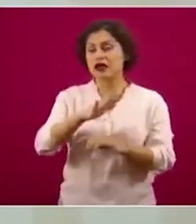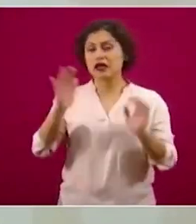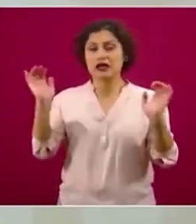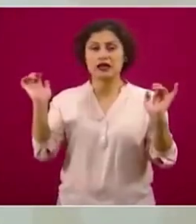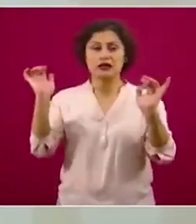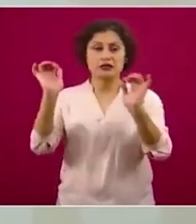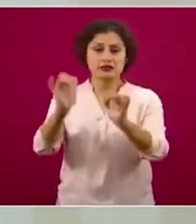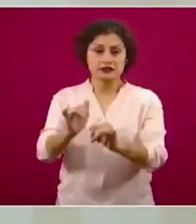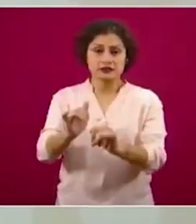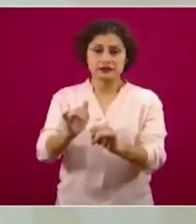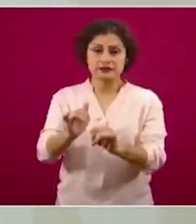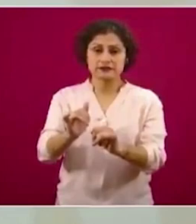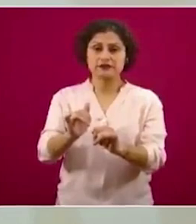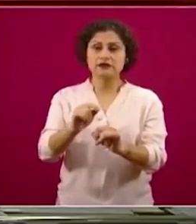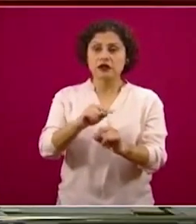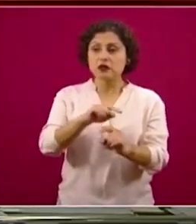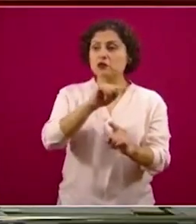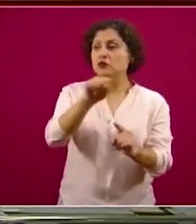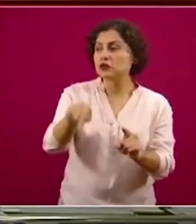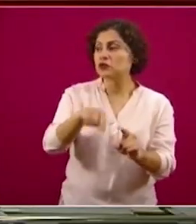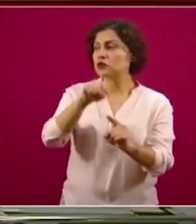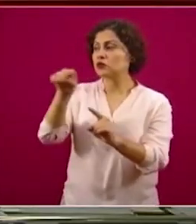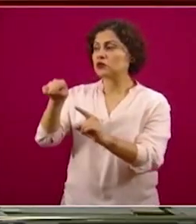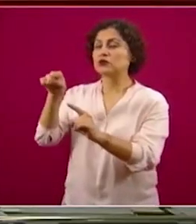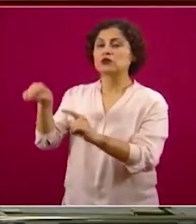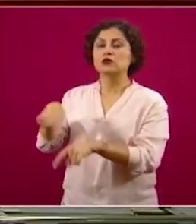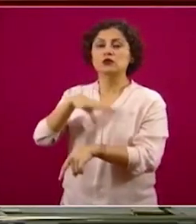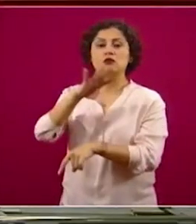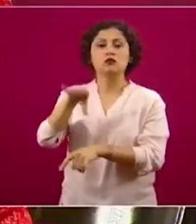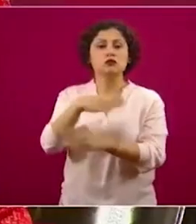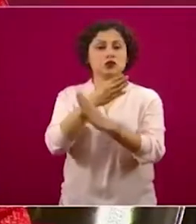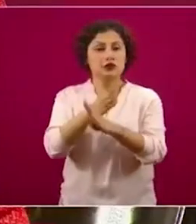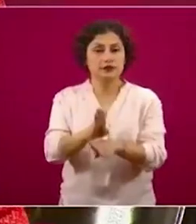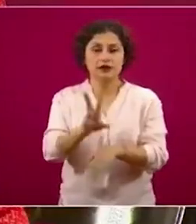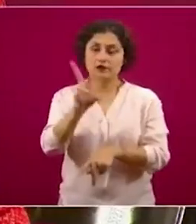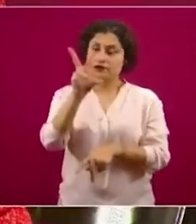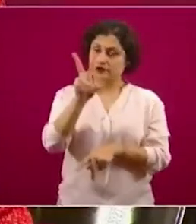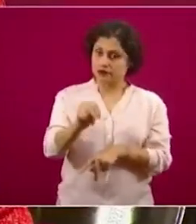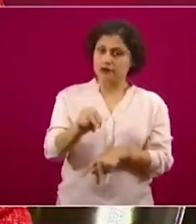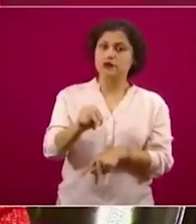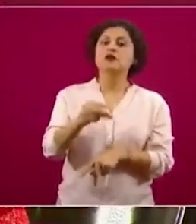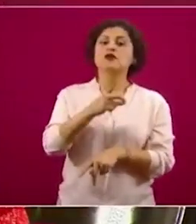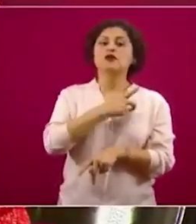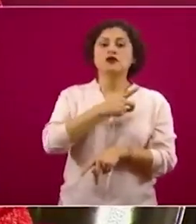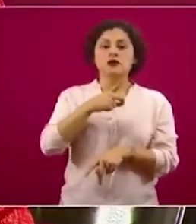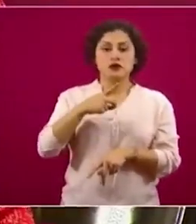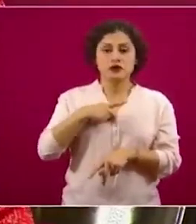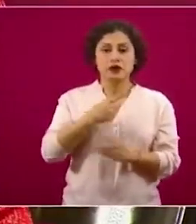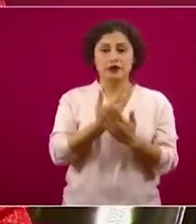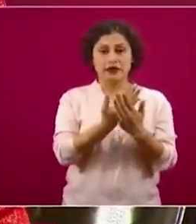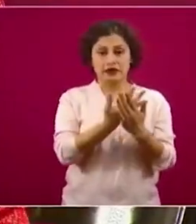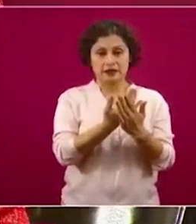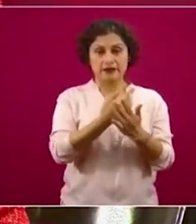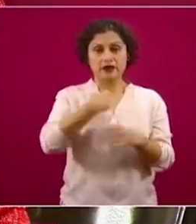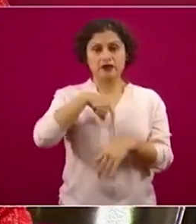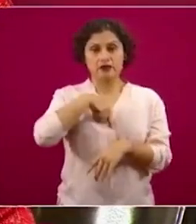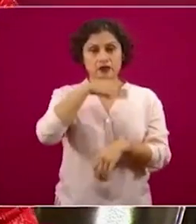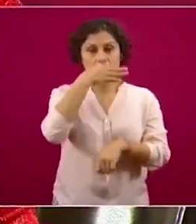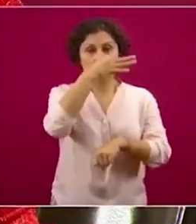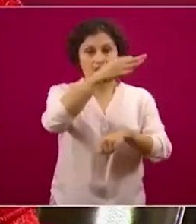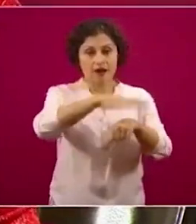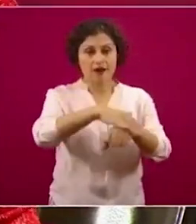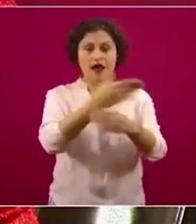a cualquier sucursal bancaria, sino a una específica, a una designada. Con ello, entonces,